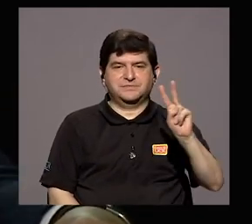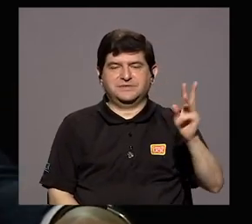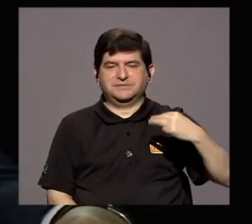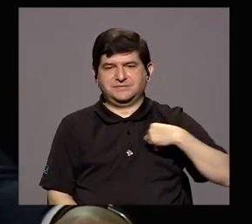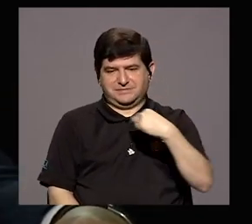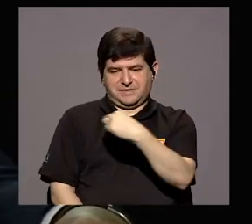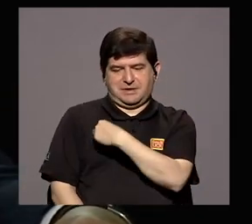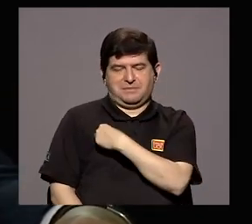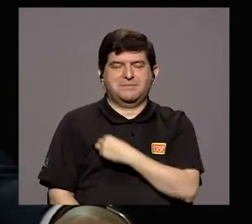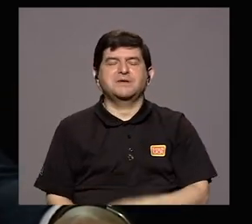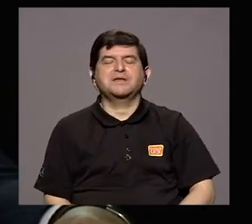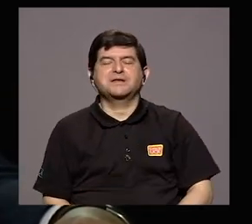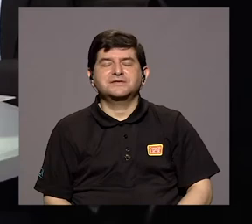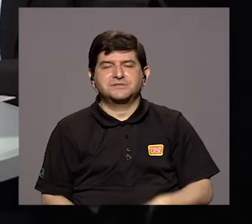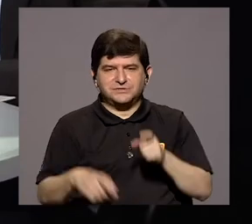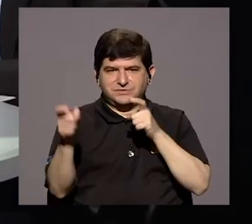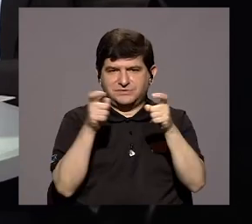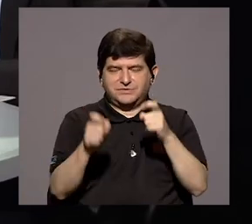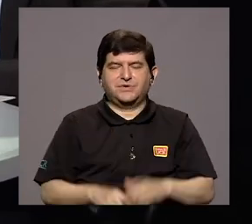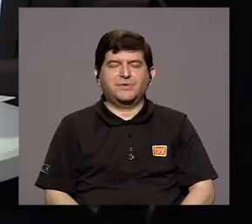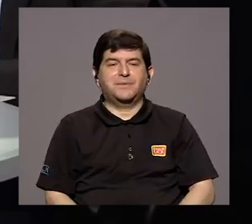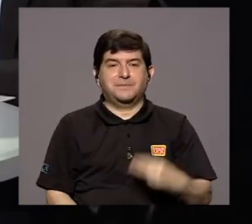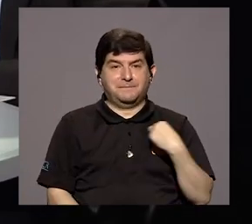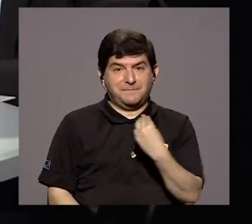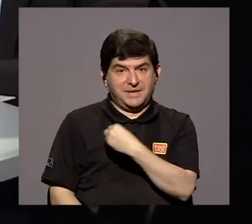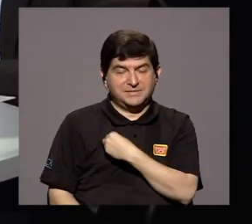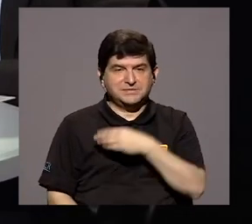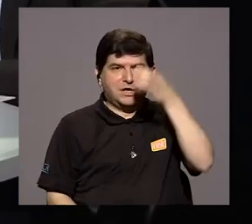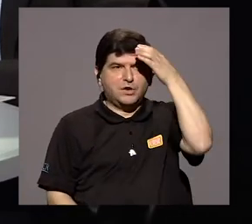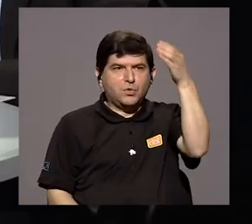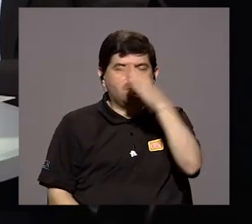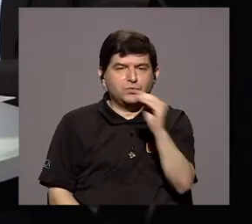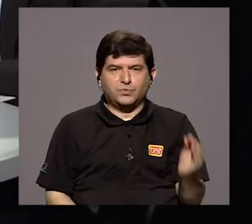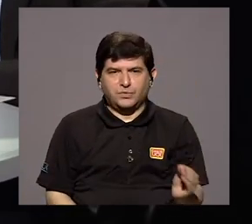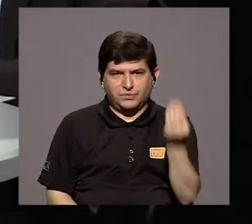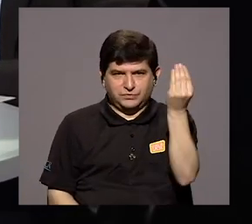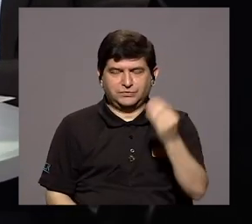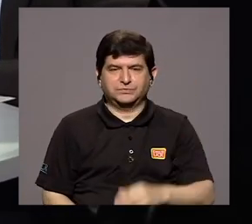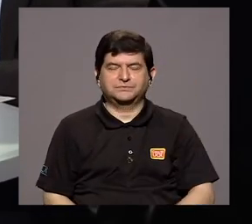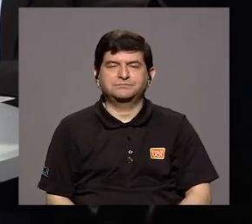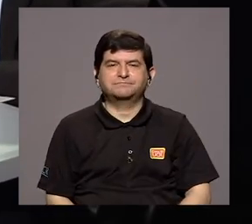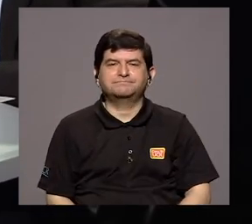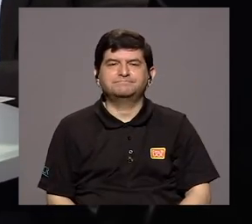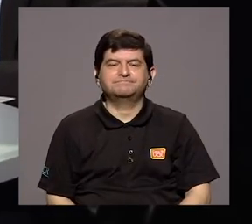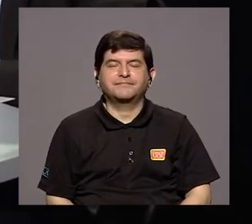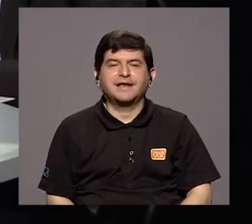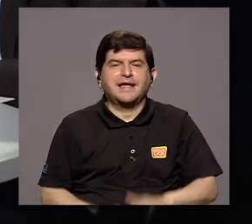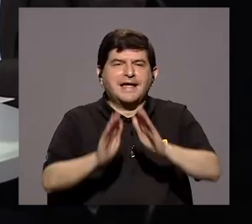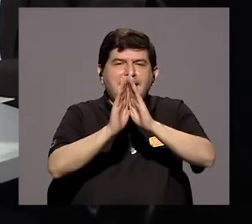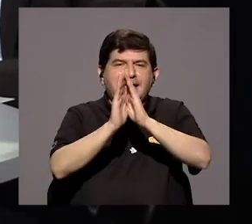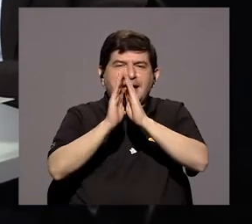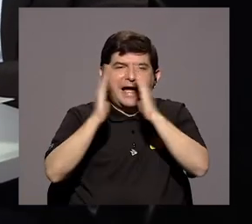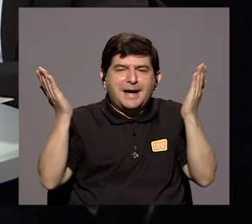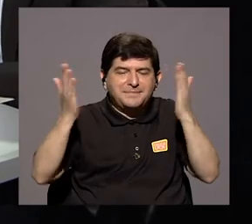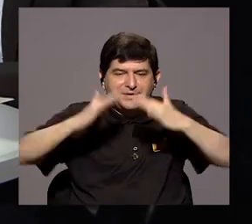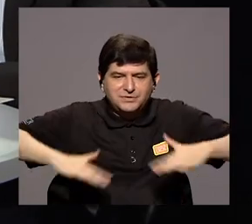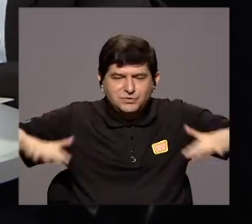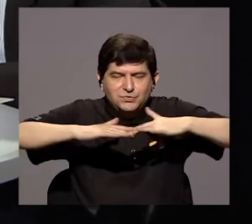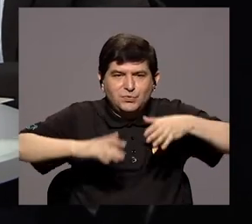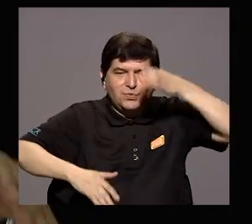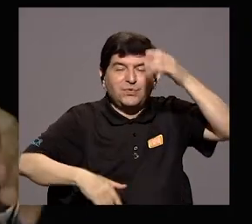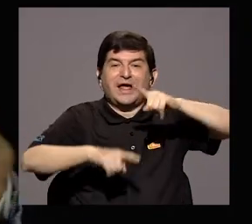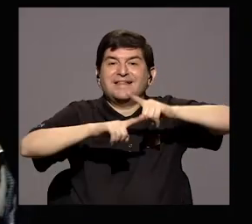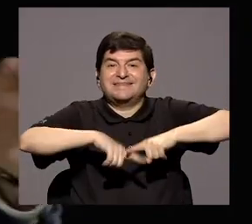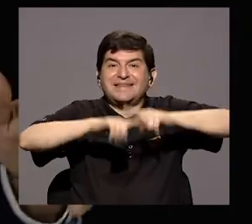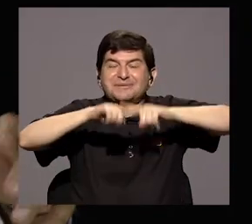Ministerio de Cultura y Juventud. Don Denis, la apertura total de espacios culturales depende